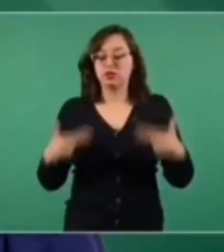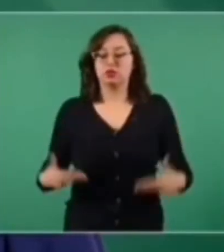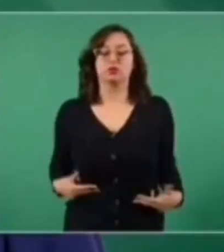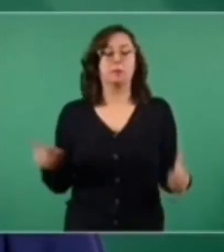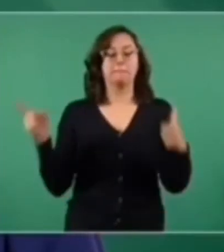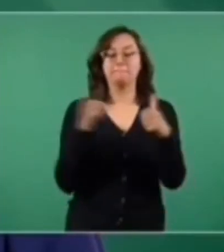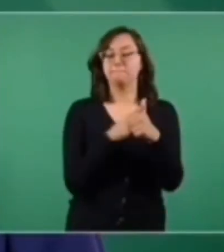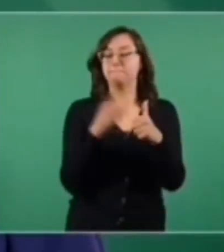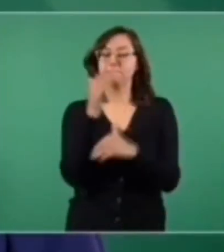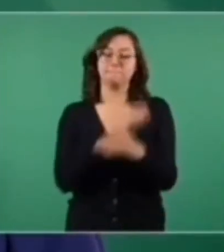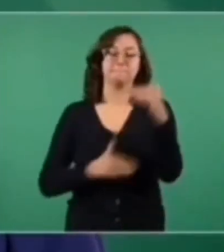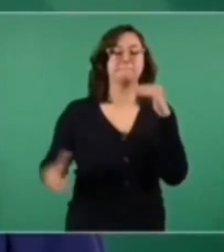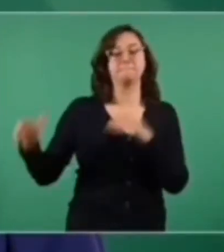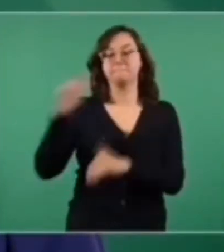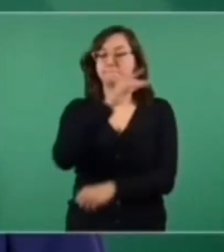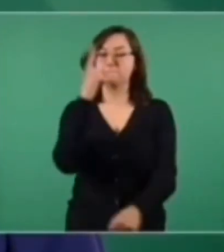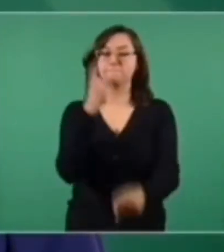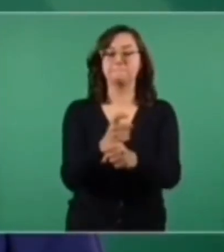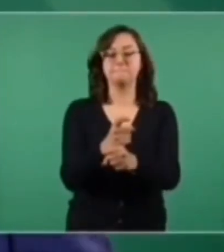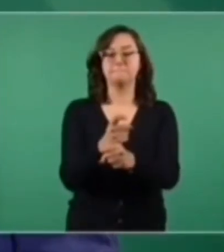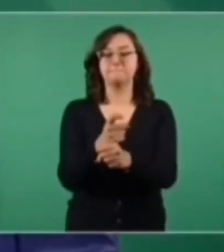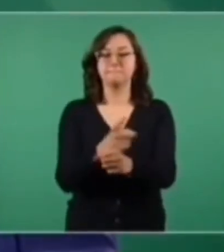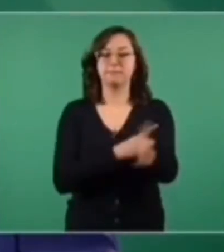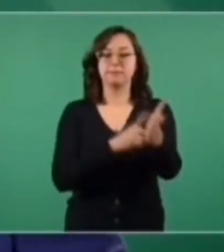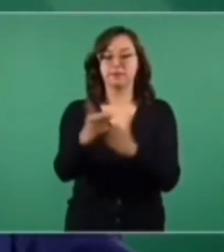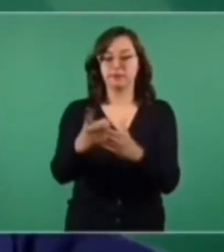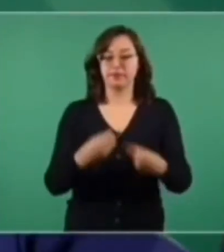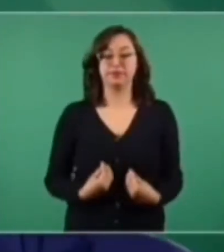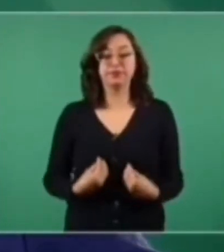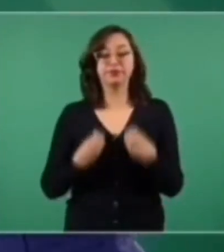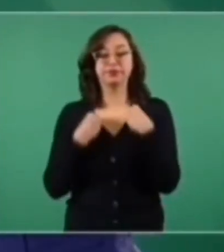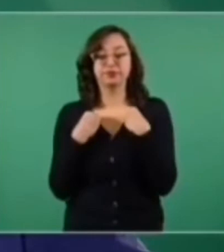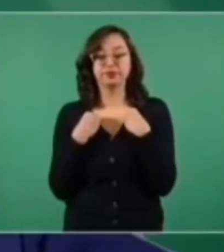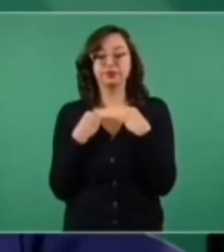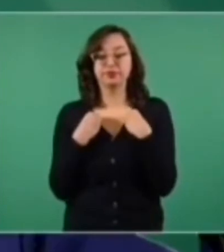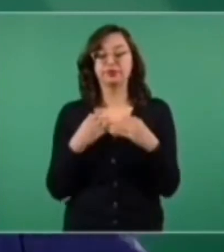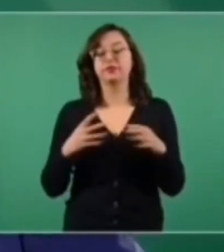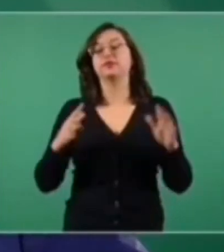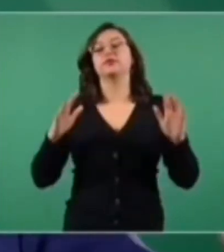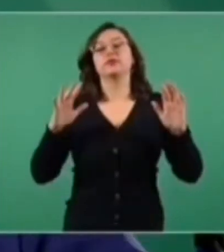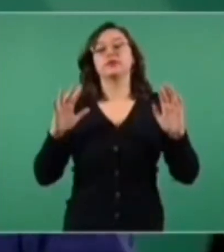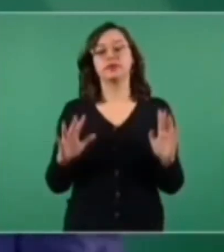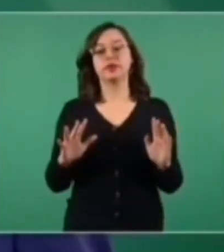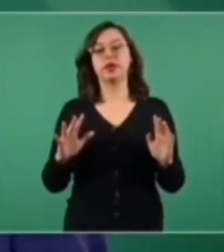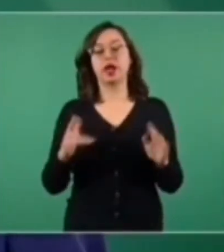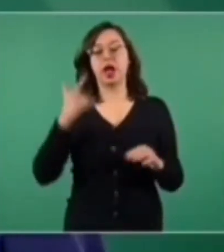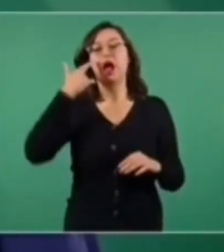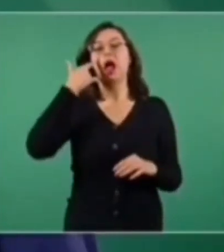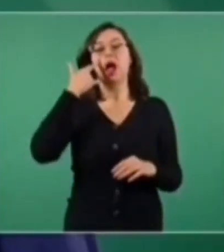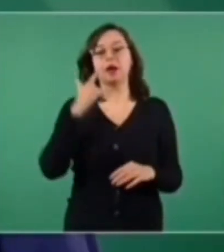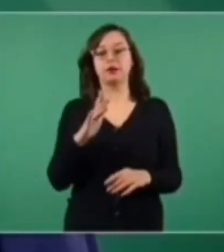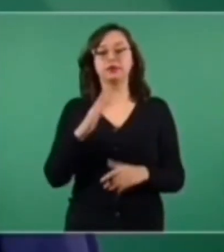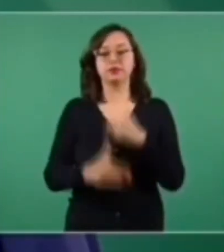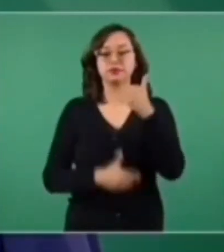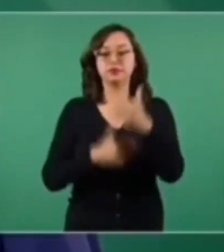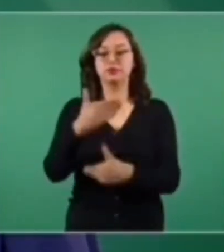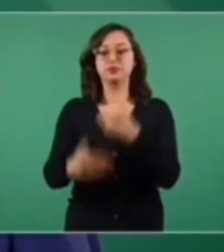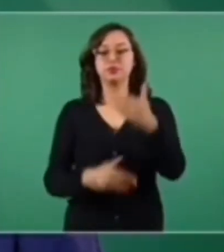y a ver si así podemos llevar a cabo la obra.